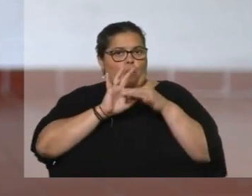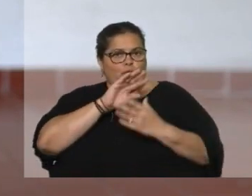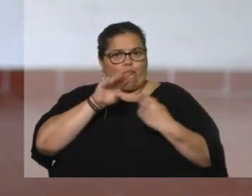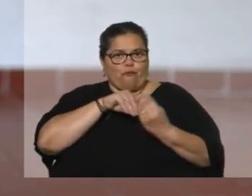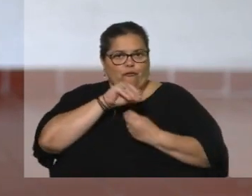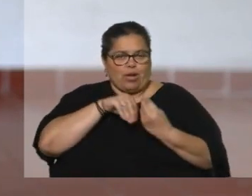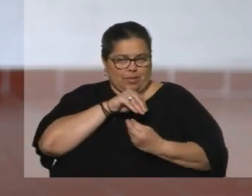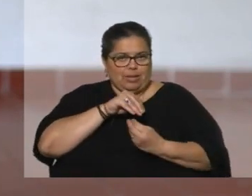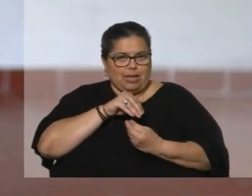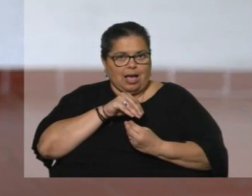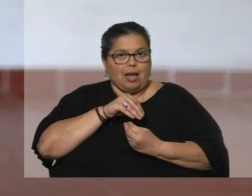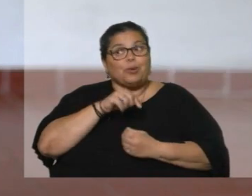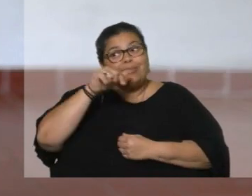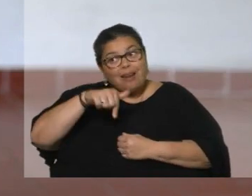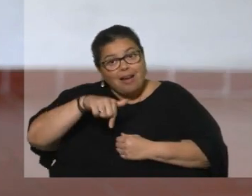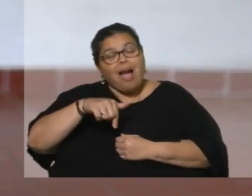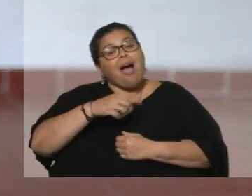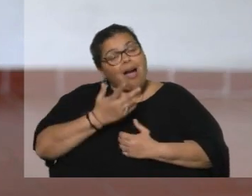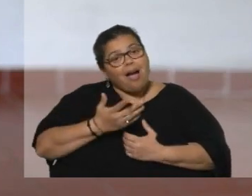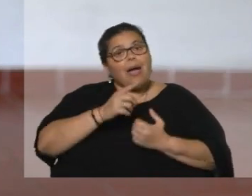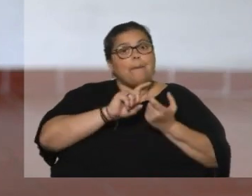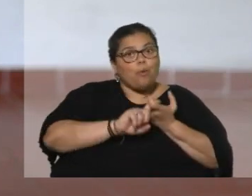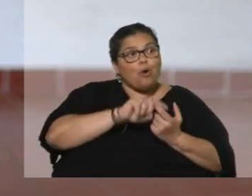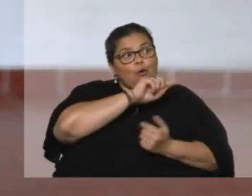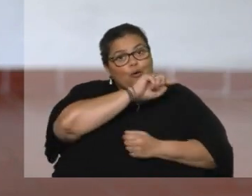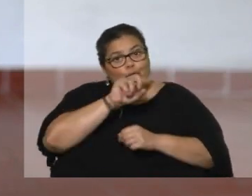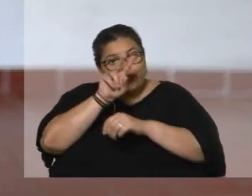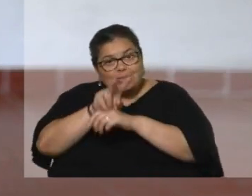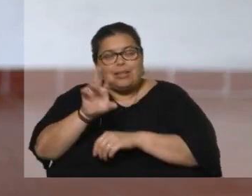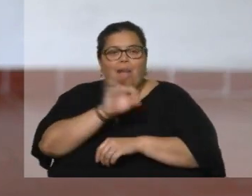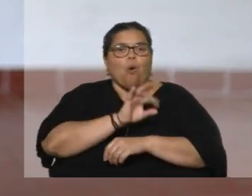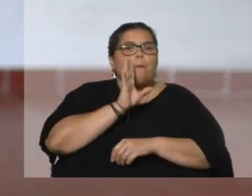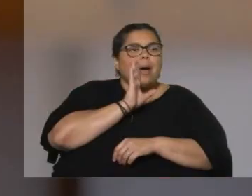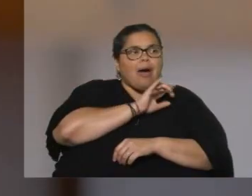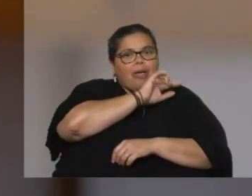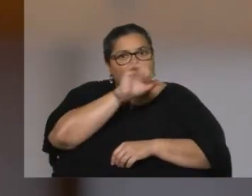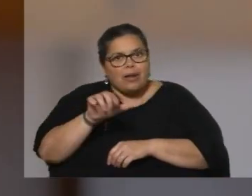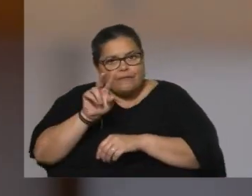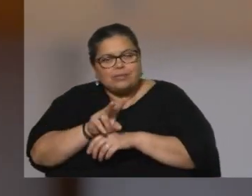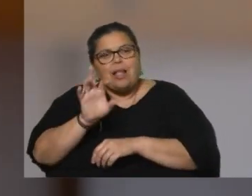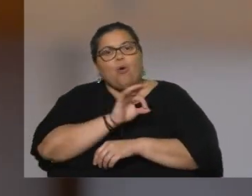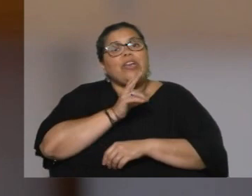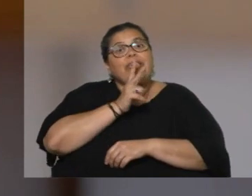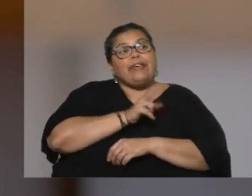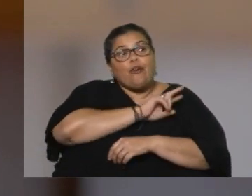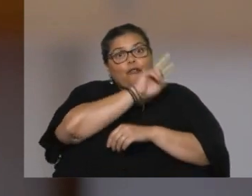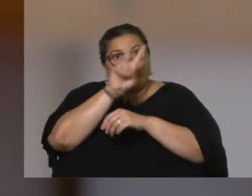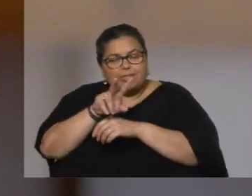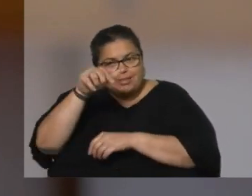empiezan a venir los hijos, empiezan a venir las esposas o las madres. Empezamos con esto